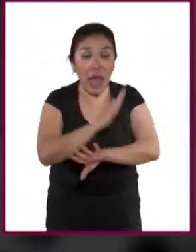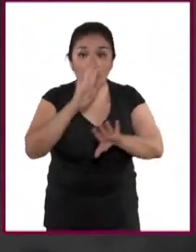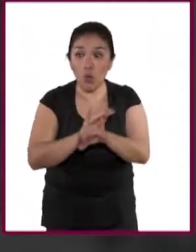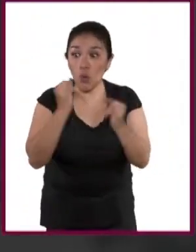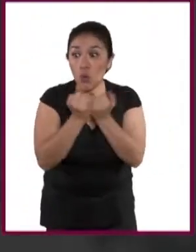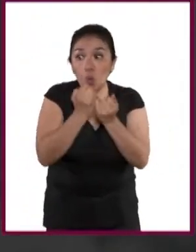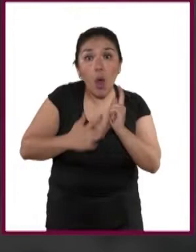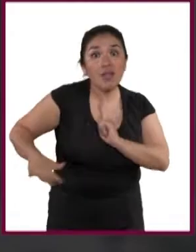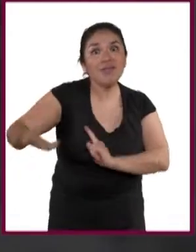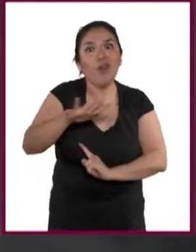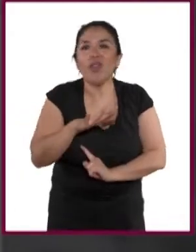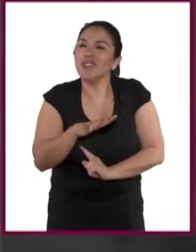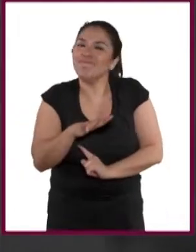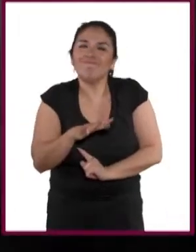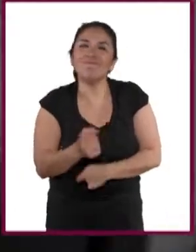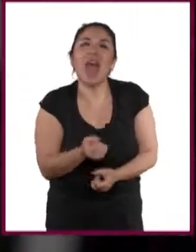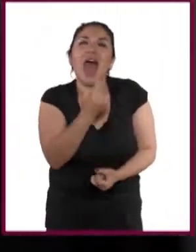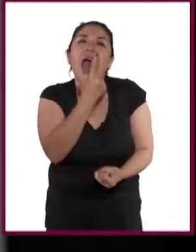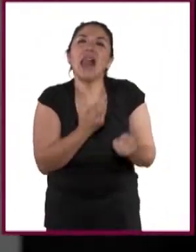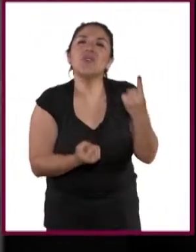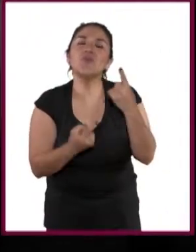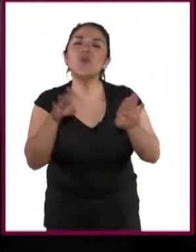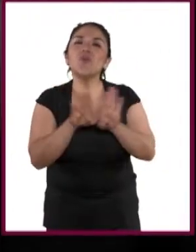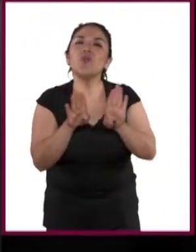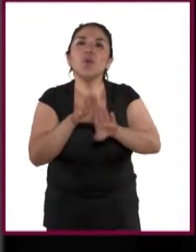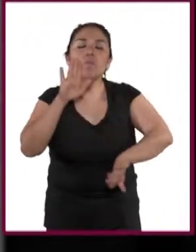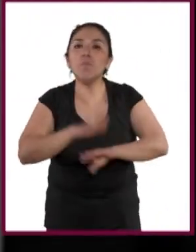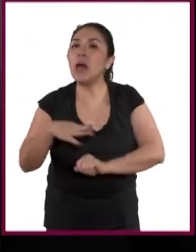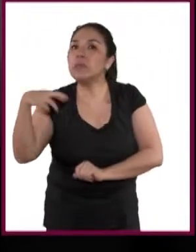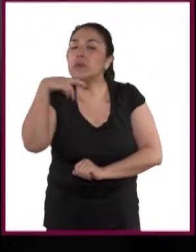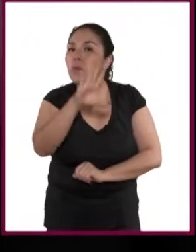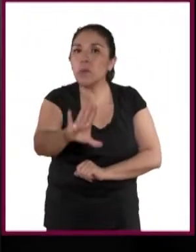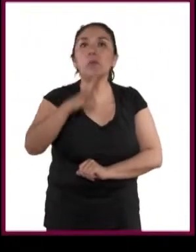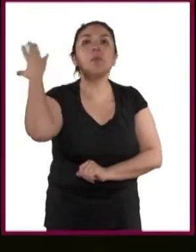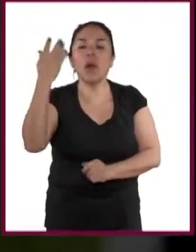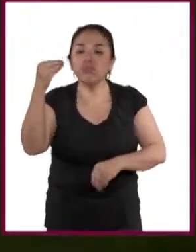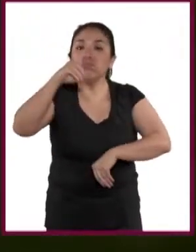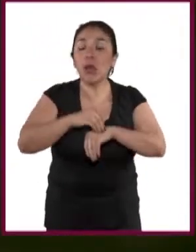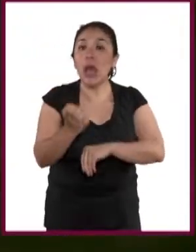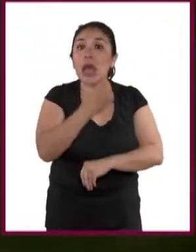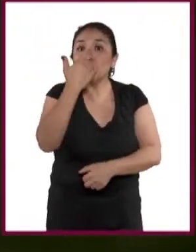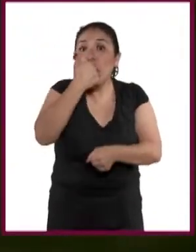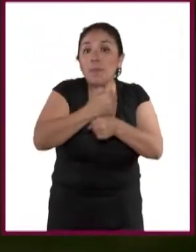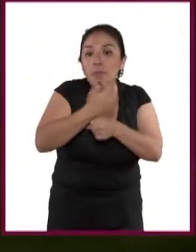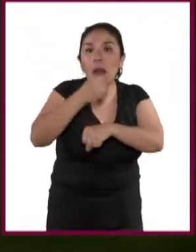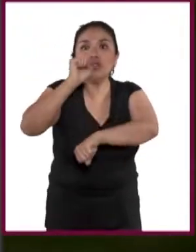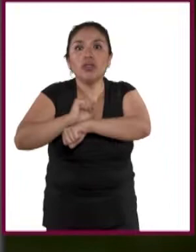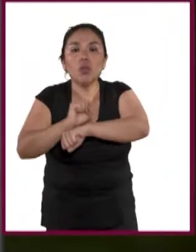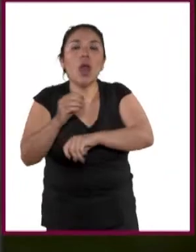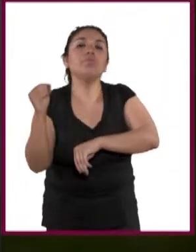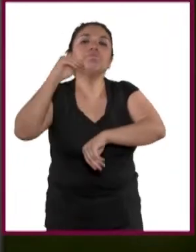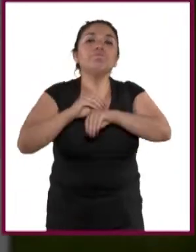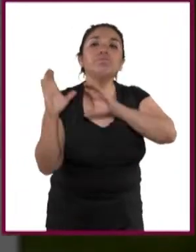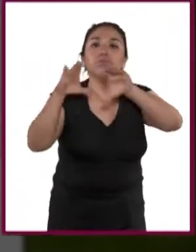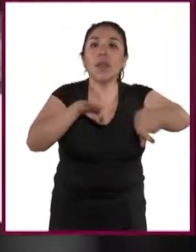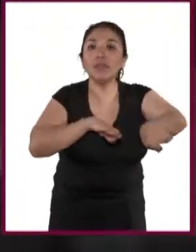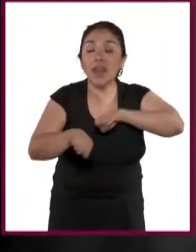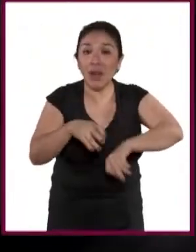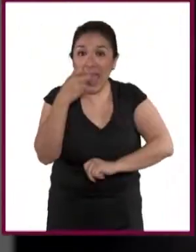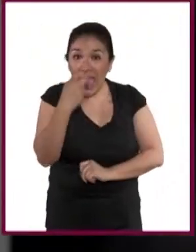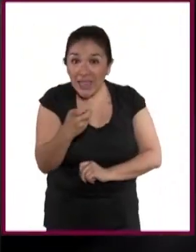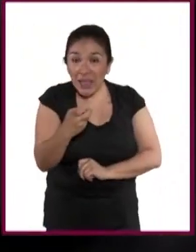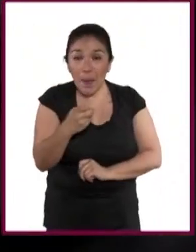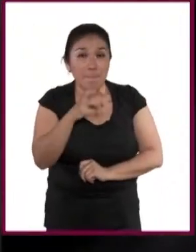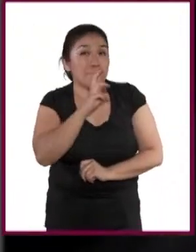es igual para todos, y algunos lo hacen de manera abrupta, terminando la primaria o la secundaria. Ese